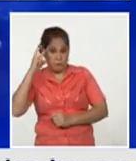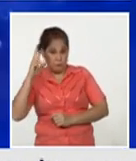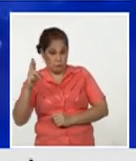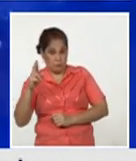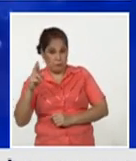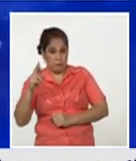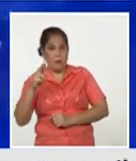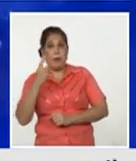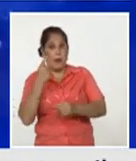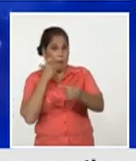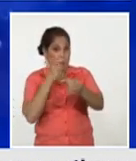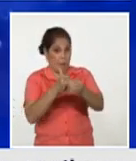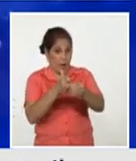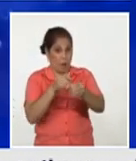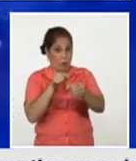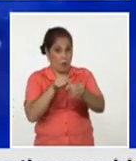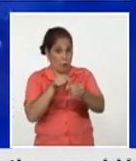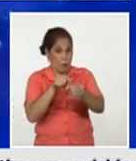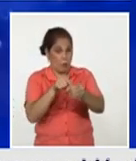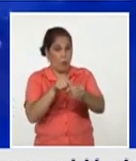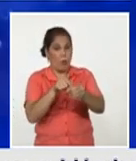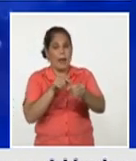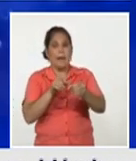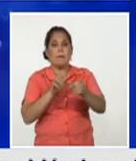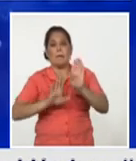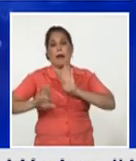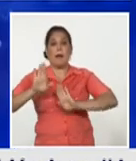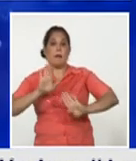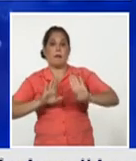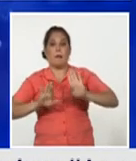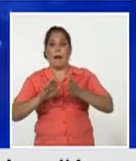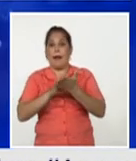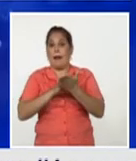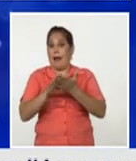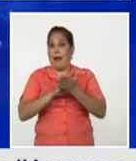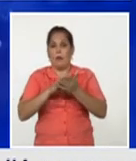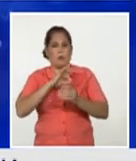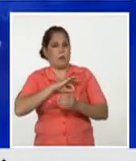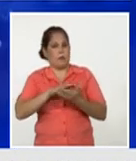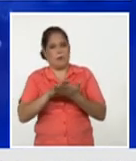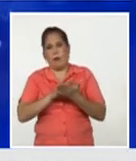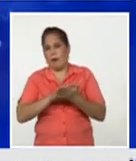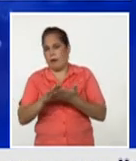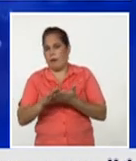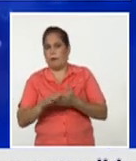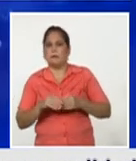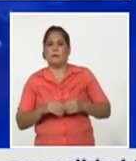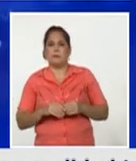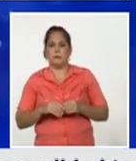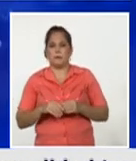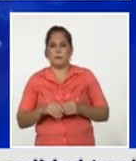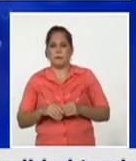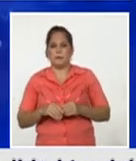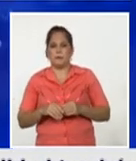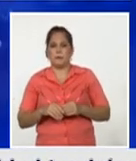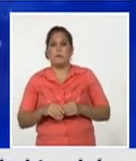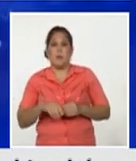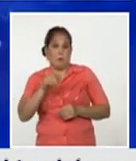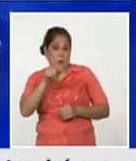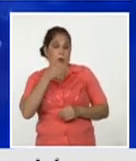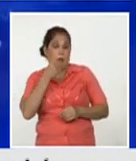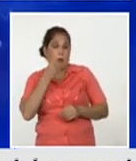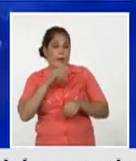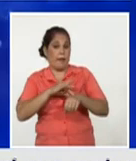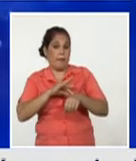apuesta de estos candidatos vacunales es evitar la enfermedad sintomática a prevenir a enfermedad sintomática así que el sujeto puede infectarse